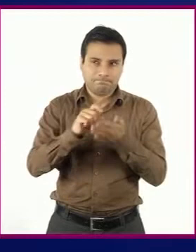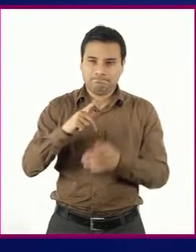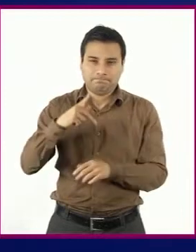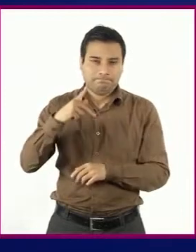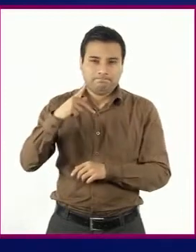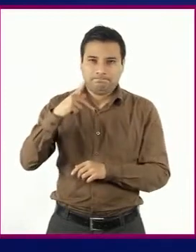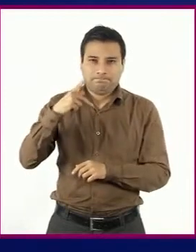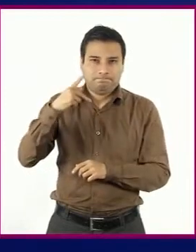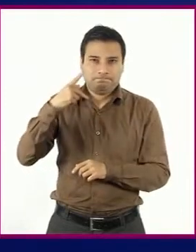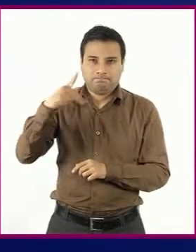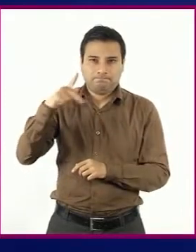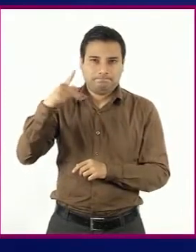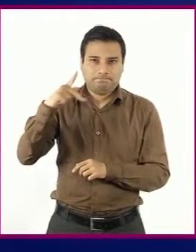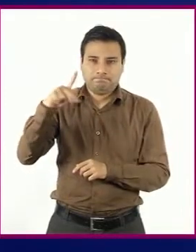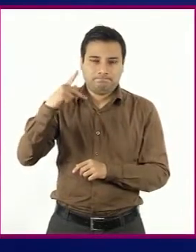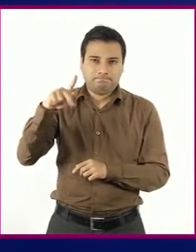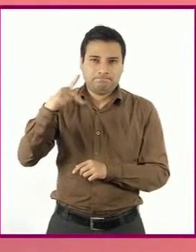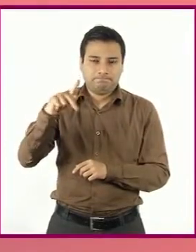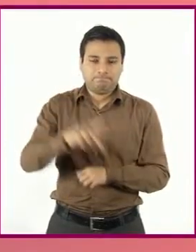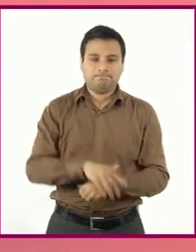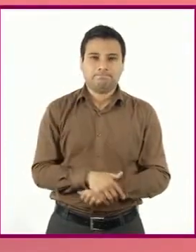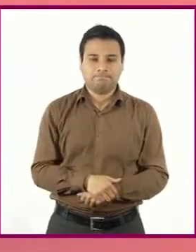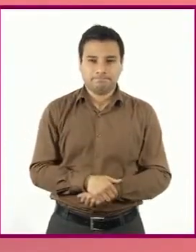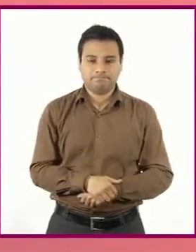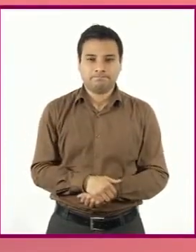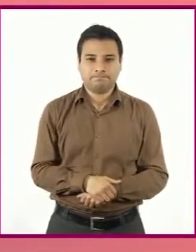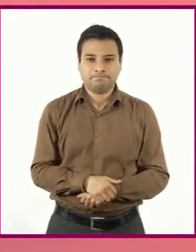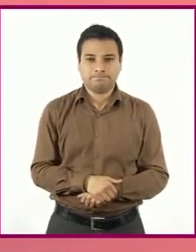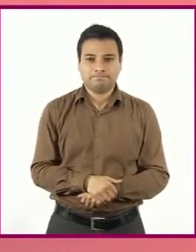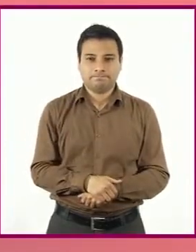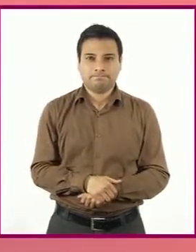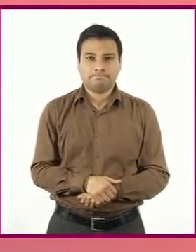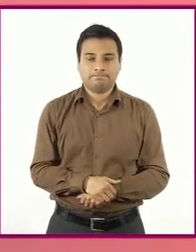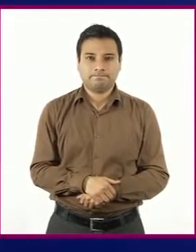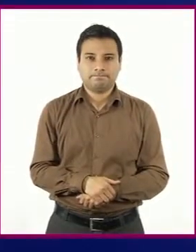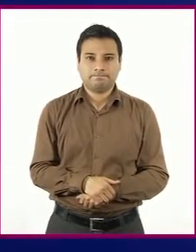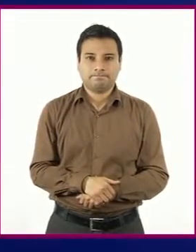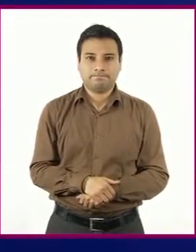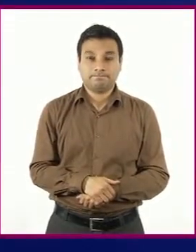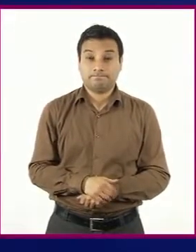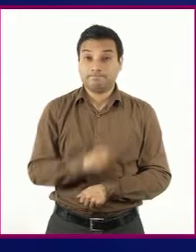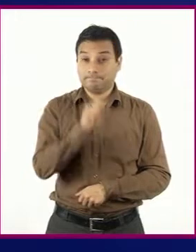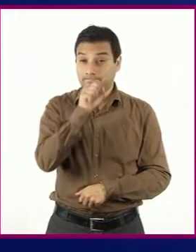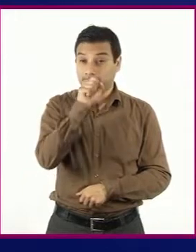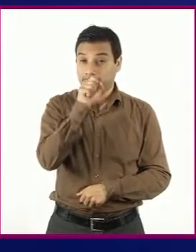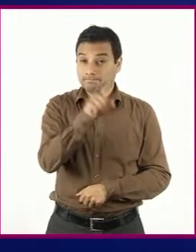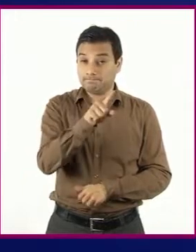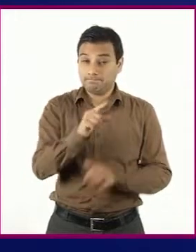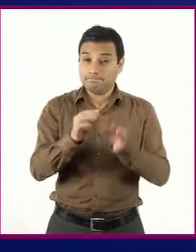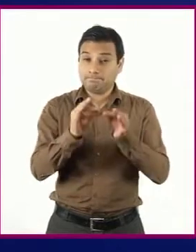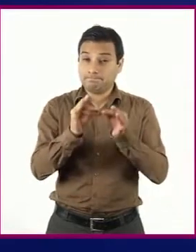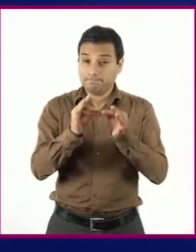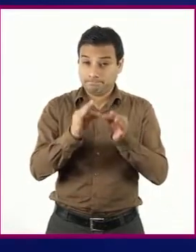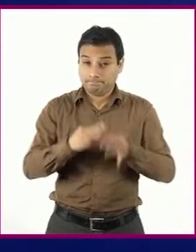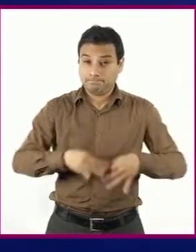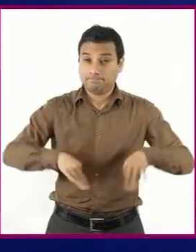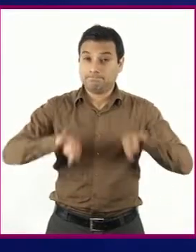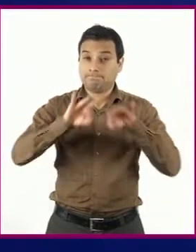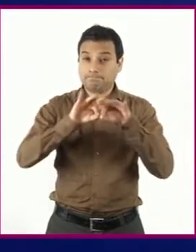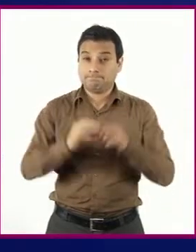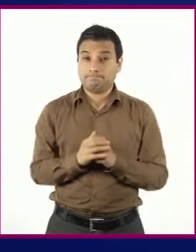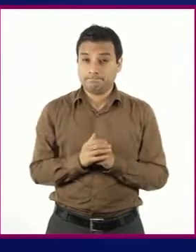las que va dividiendo su propia historia. Además, es importante notar que este texto